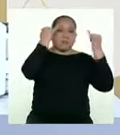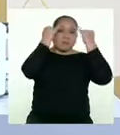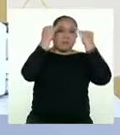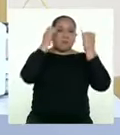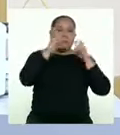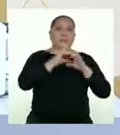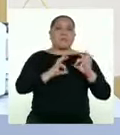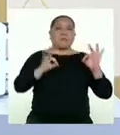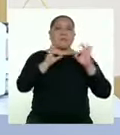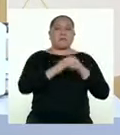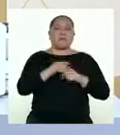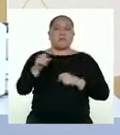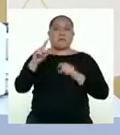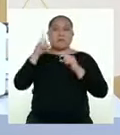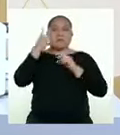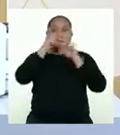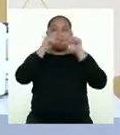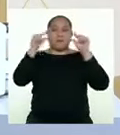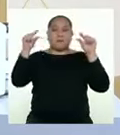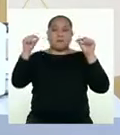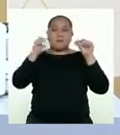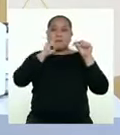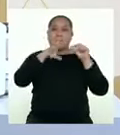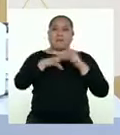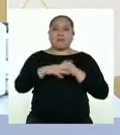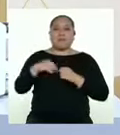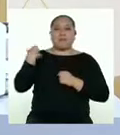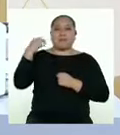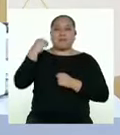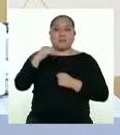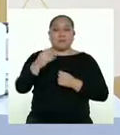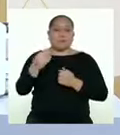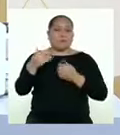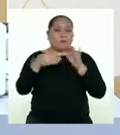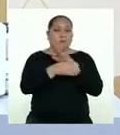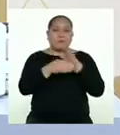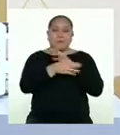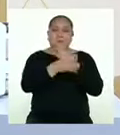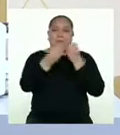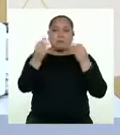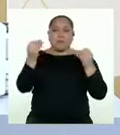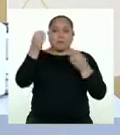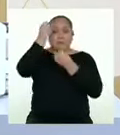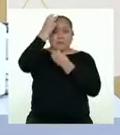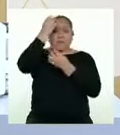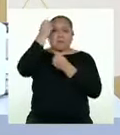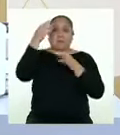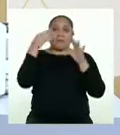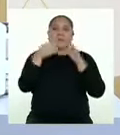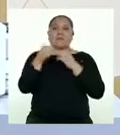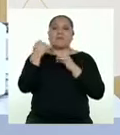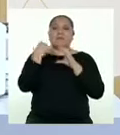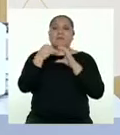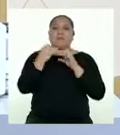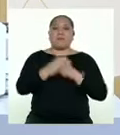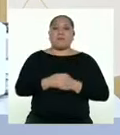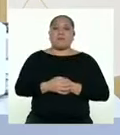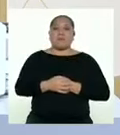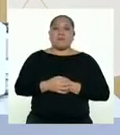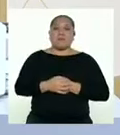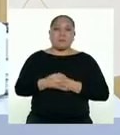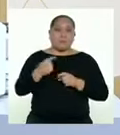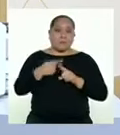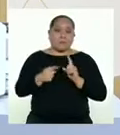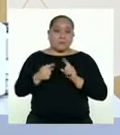viñeta nos dice que las y los adolescentes tienen acceso a más información a través de internet y al sentirse fuera de riesgo